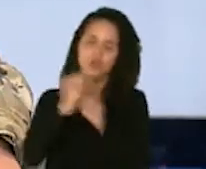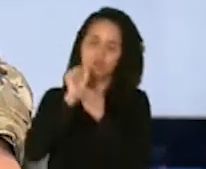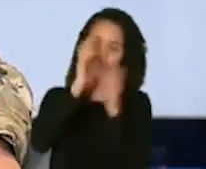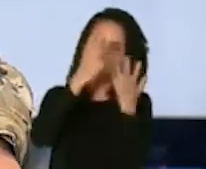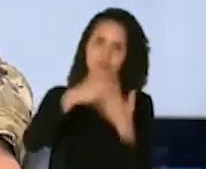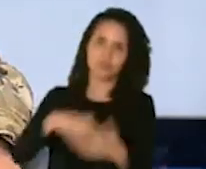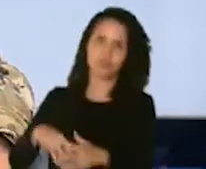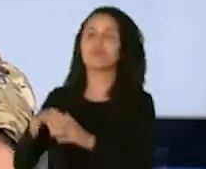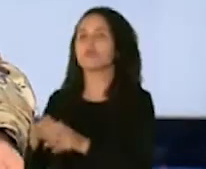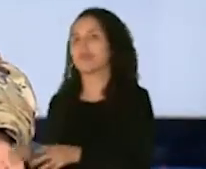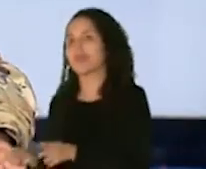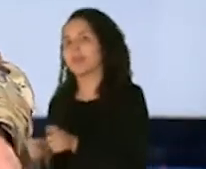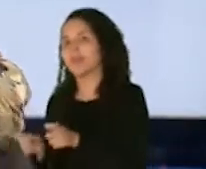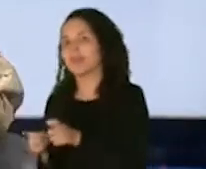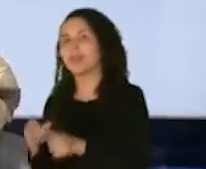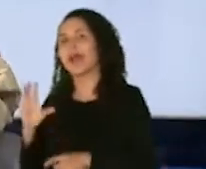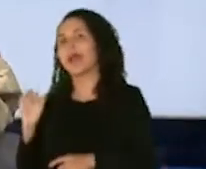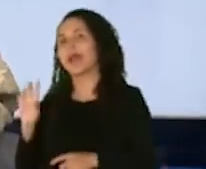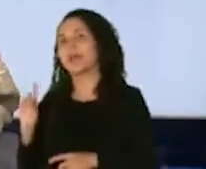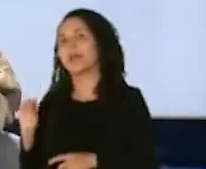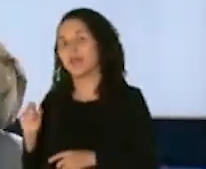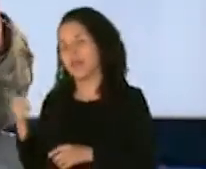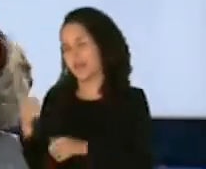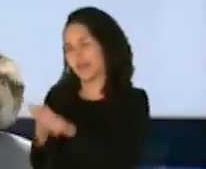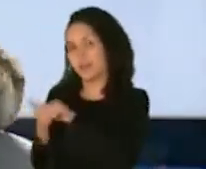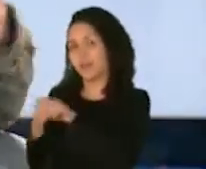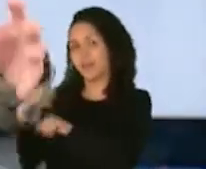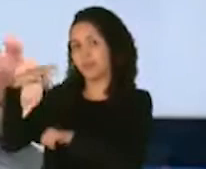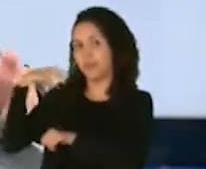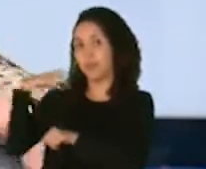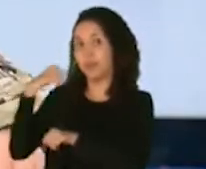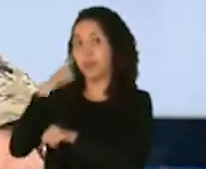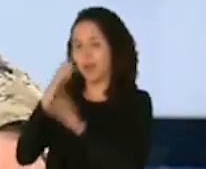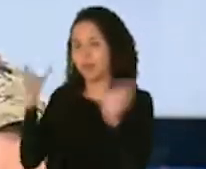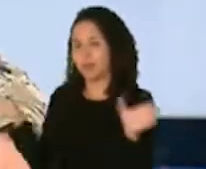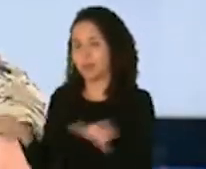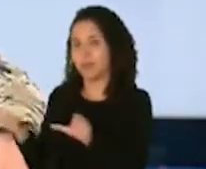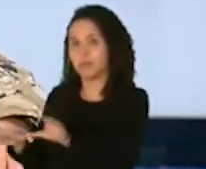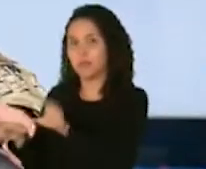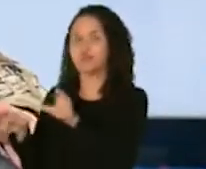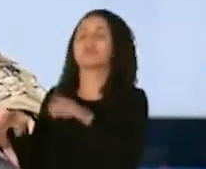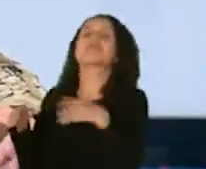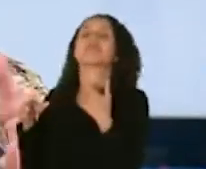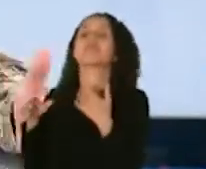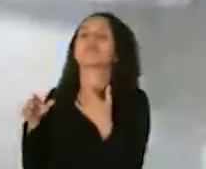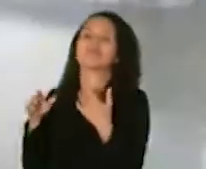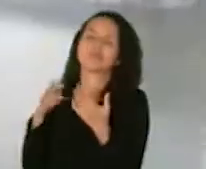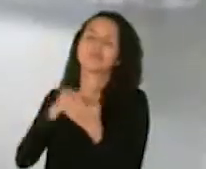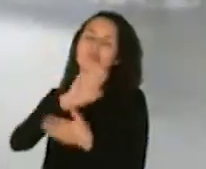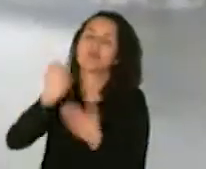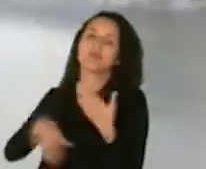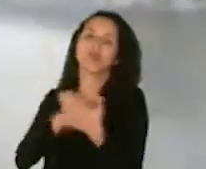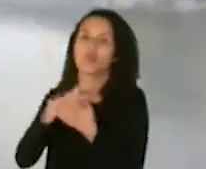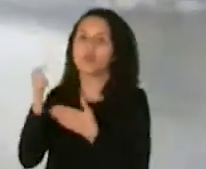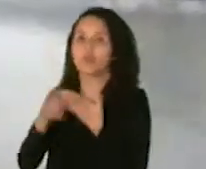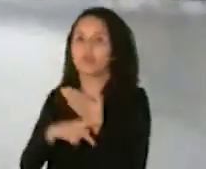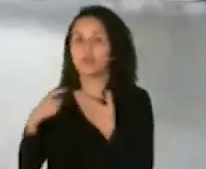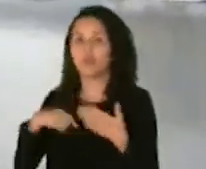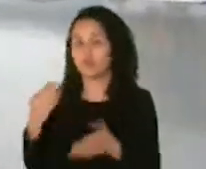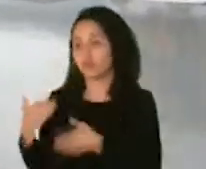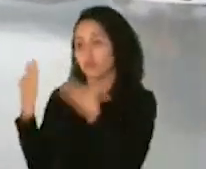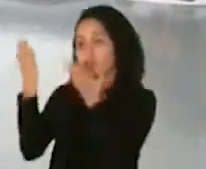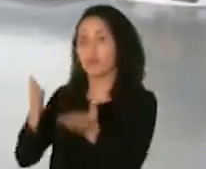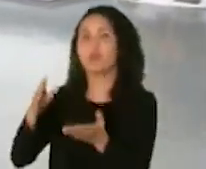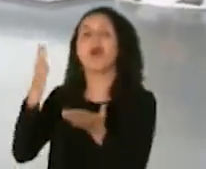doctora Cardona, quien es la comandante del incidente de esta emergencia. Así que le presentamos un plan para su aprobación.